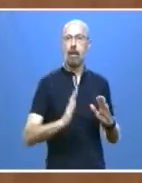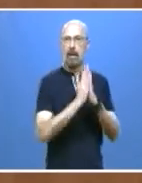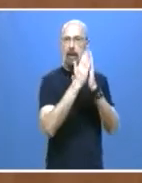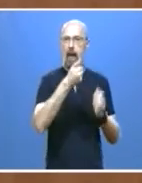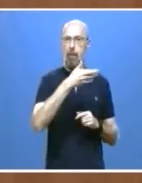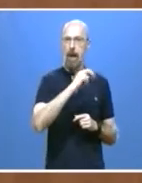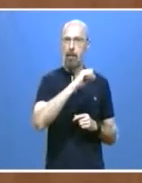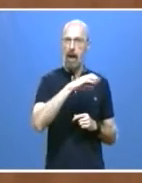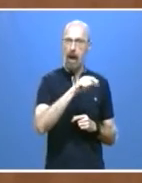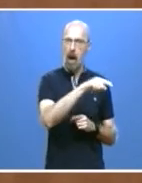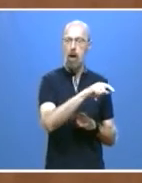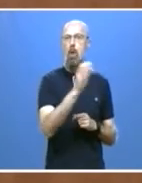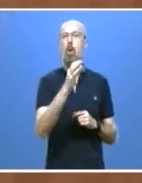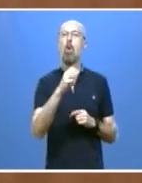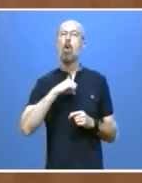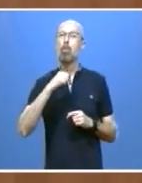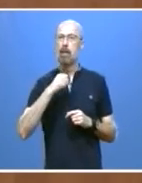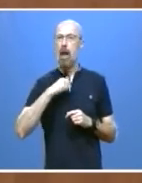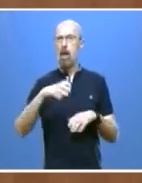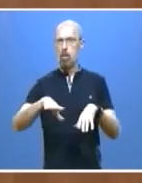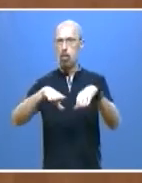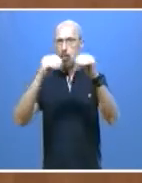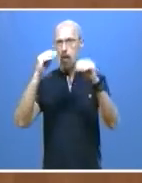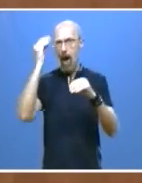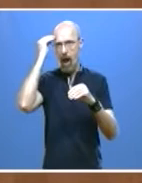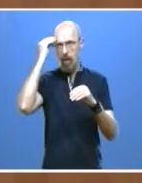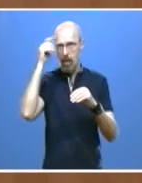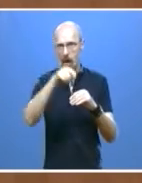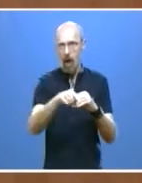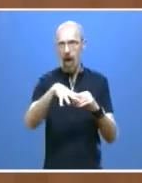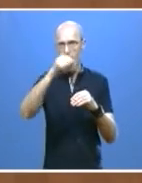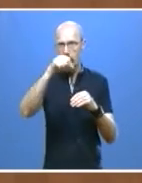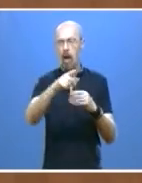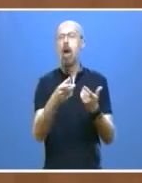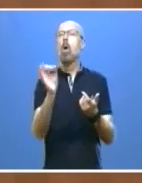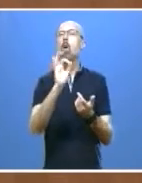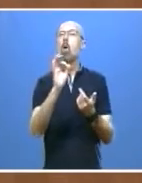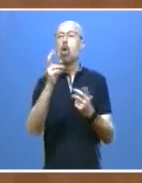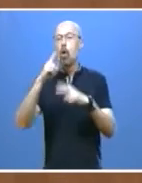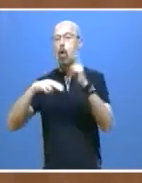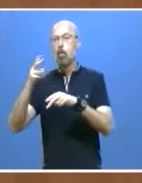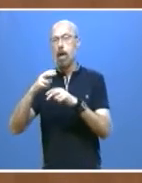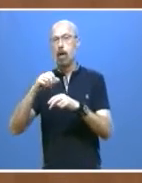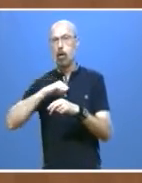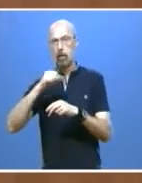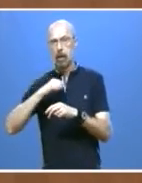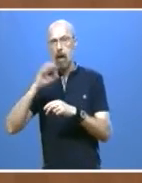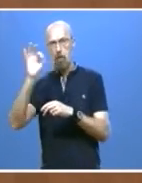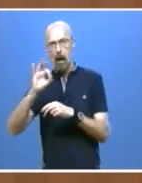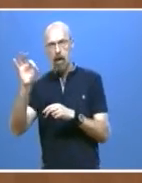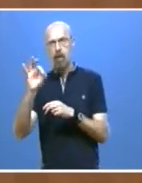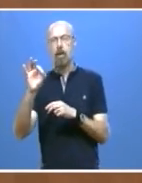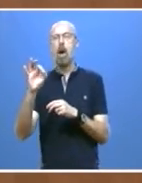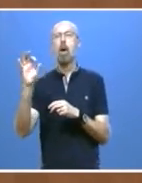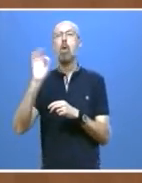del Hospital de Aranda de Duero en Burgos y trabajamos para continuar las obras del Hospital de Palencia y licitar las consultas